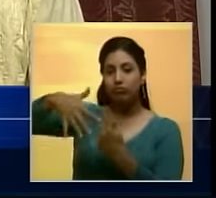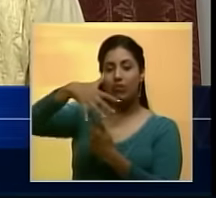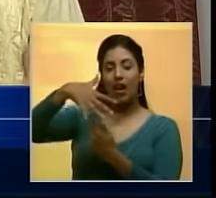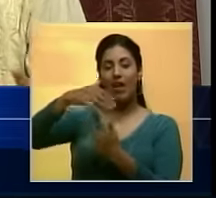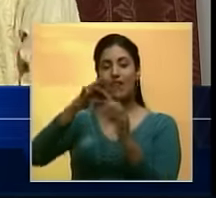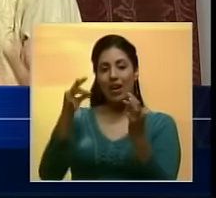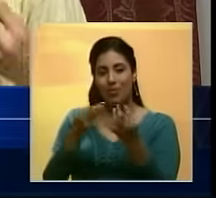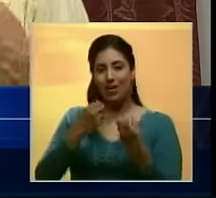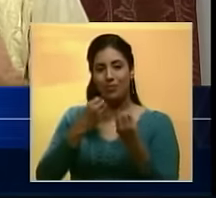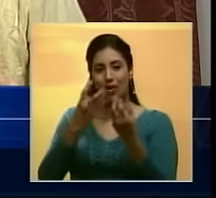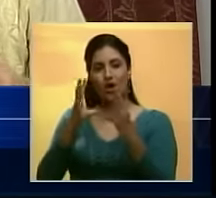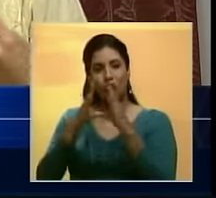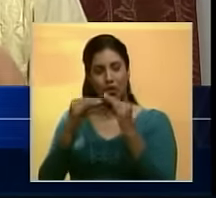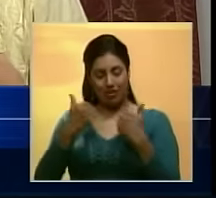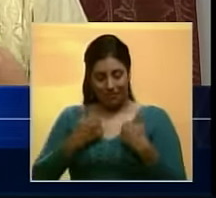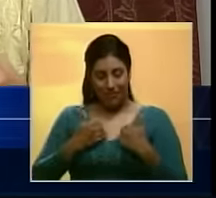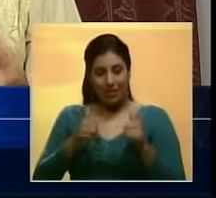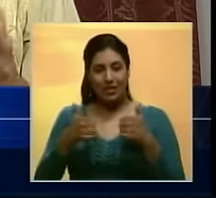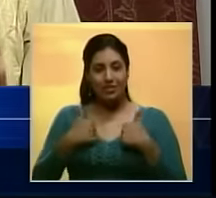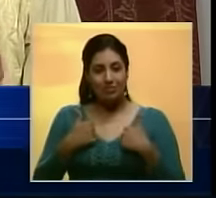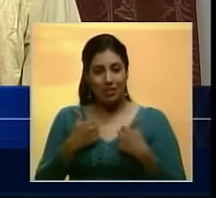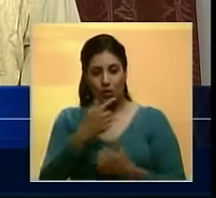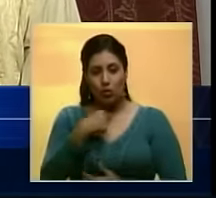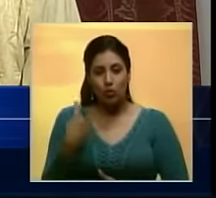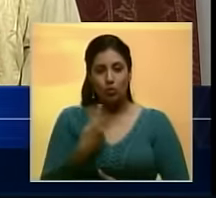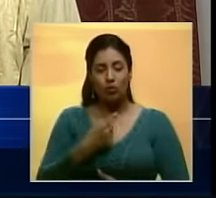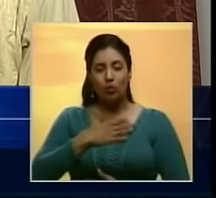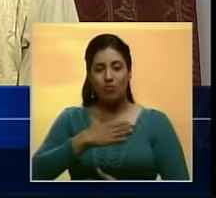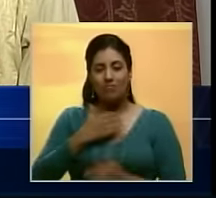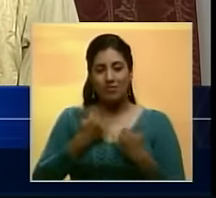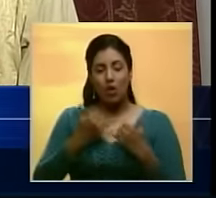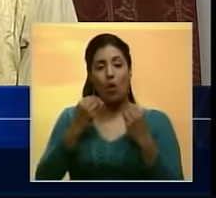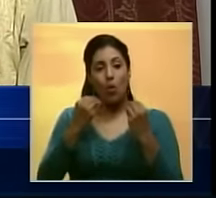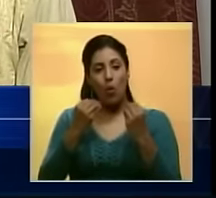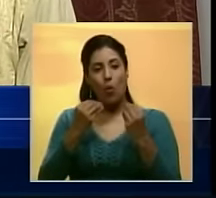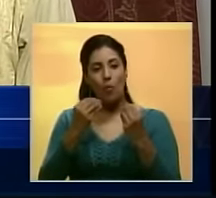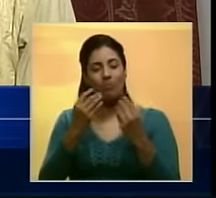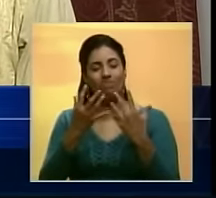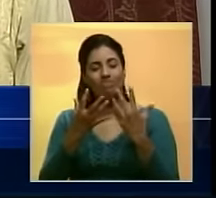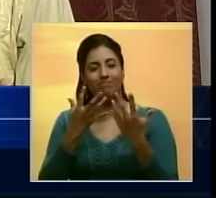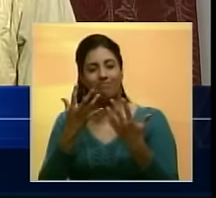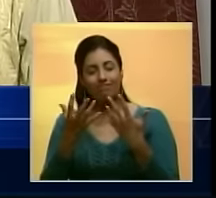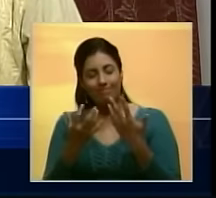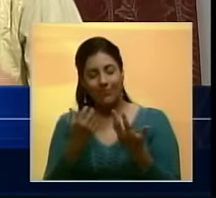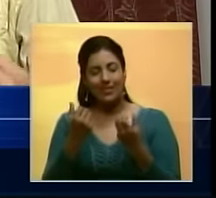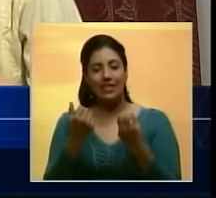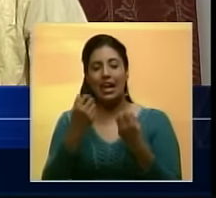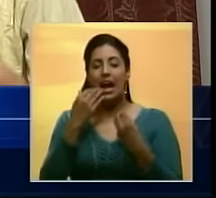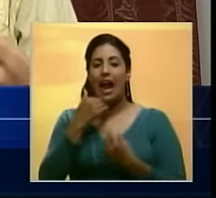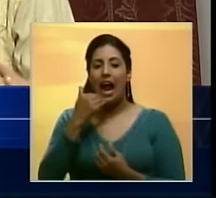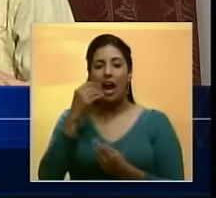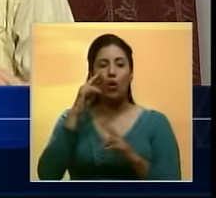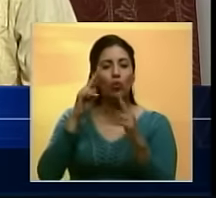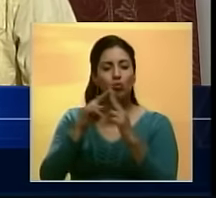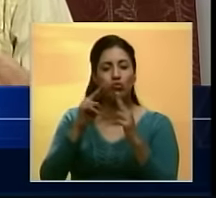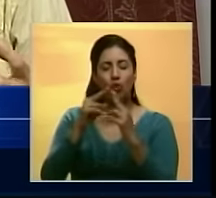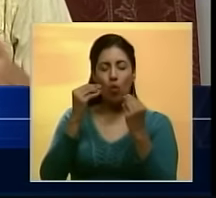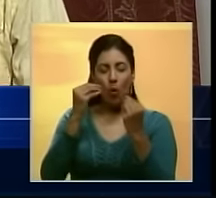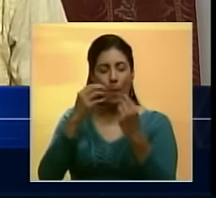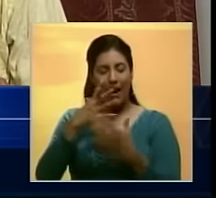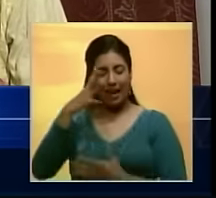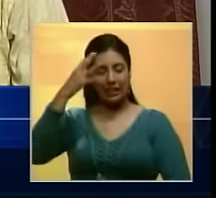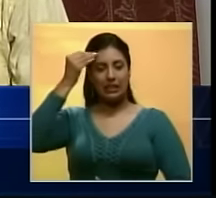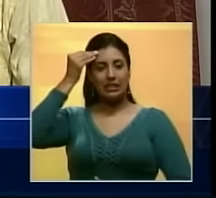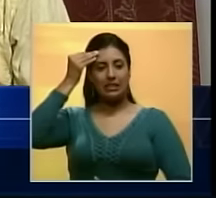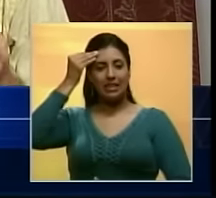familiares, o todo parte de nosotros. Esa es como el conocimiento, es el gran